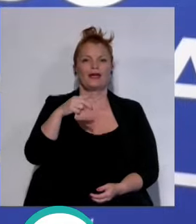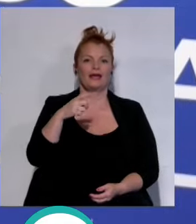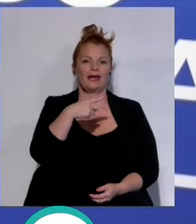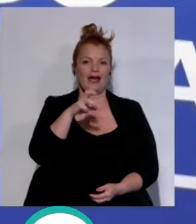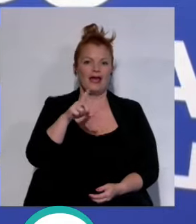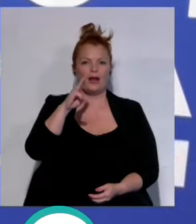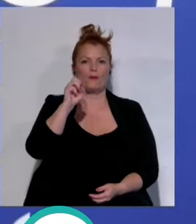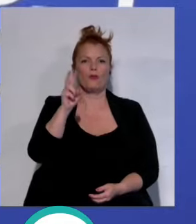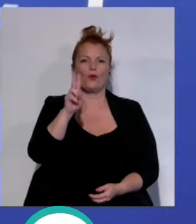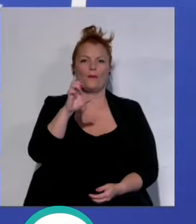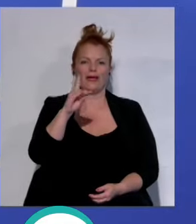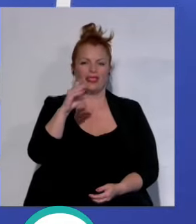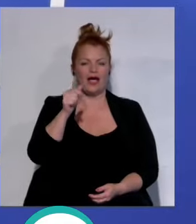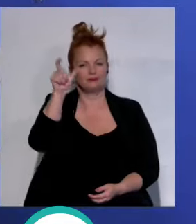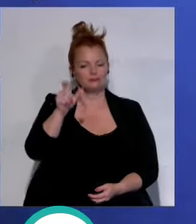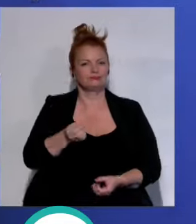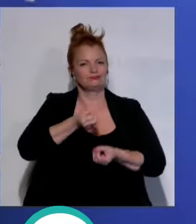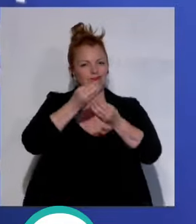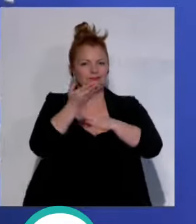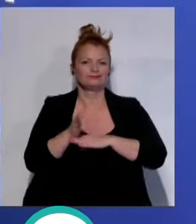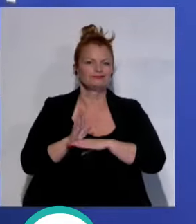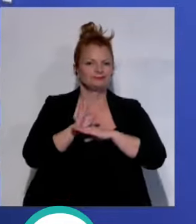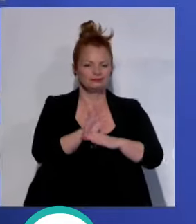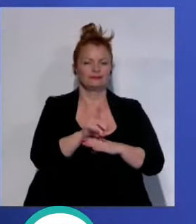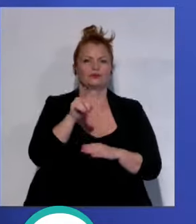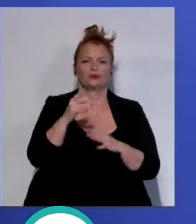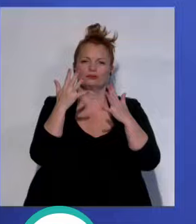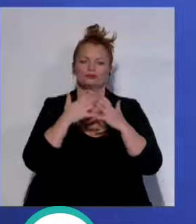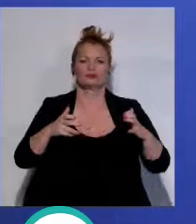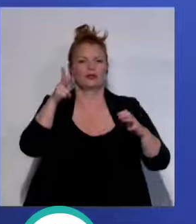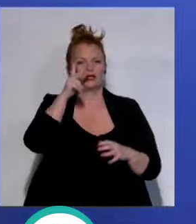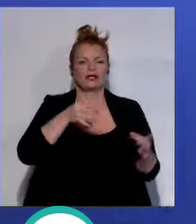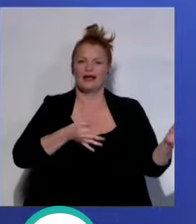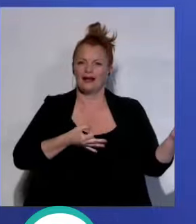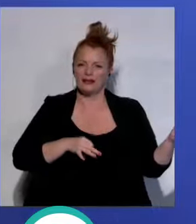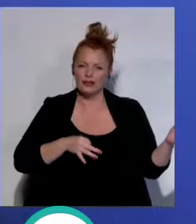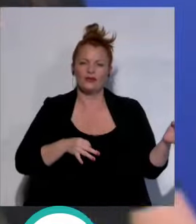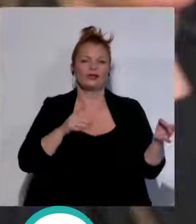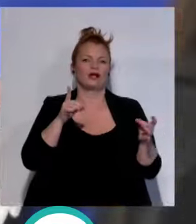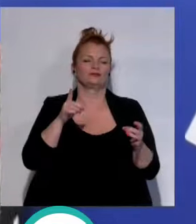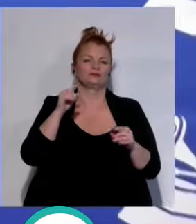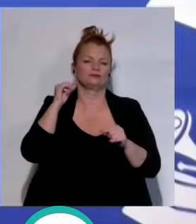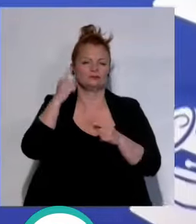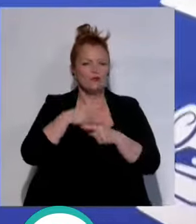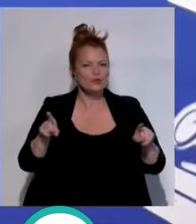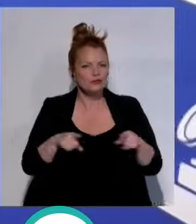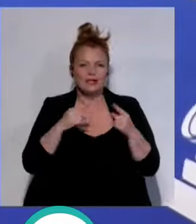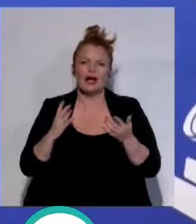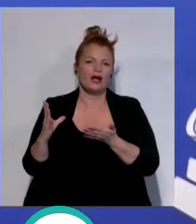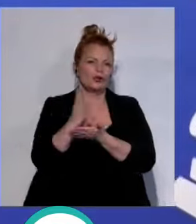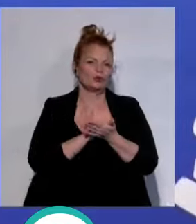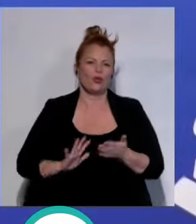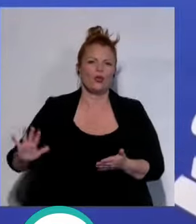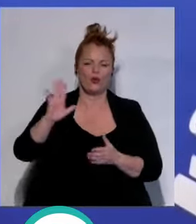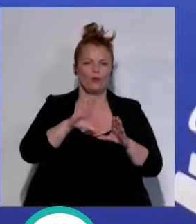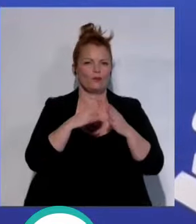anfitrión o maestro de ceremonias en este espectáculo que a uno como el propio guitarrista, tradición e innovación y músicas de todo el mundo.